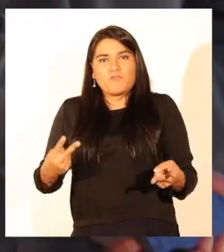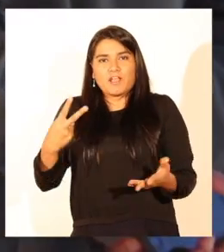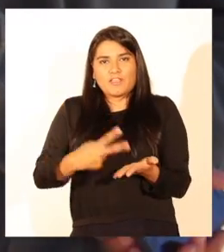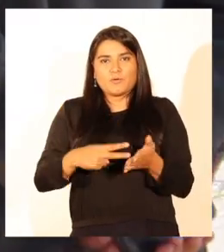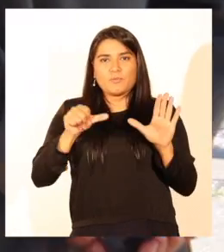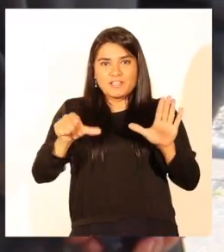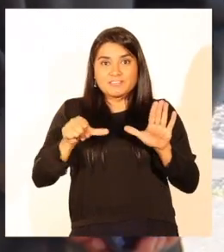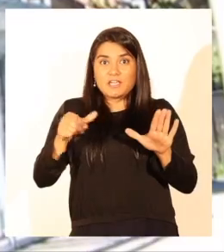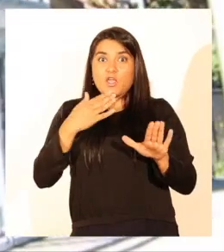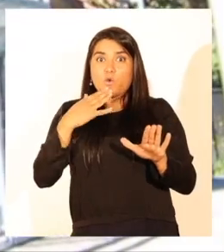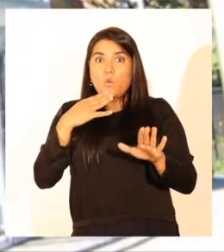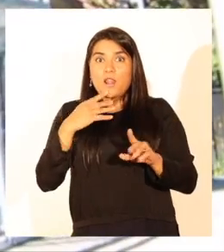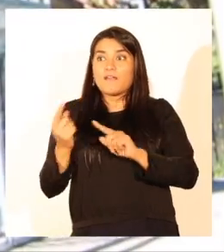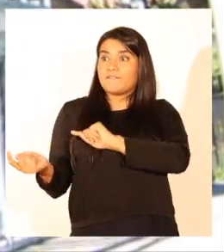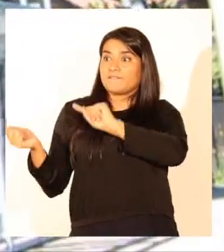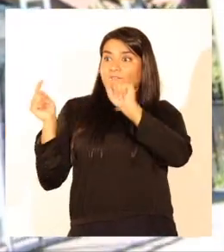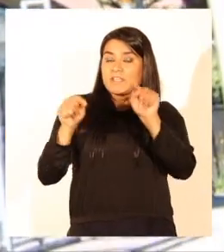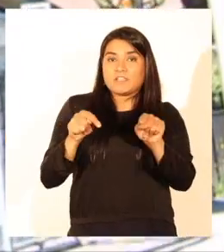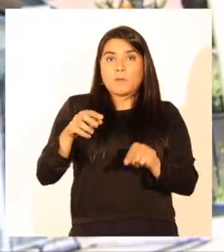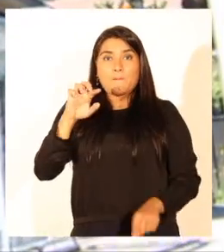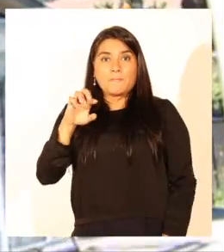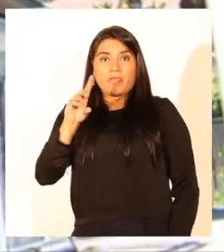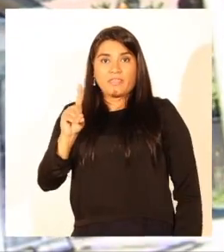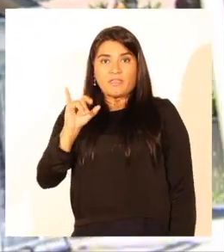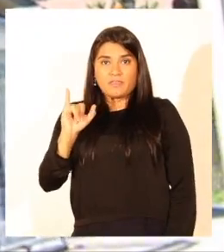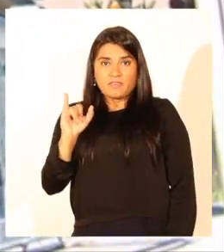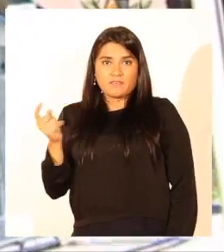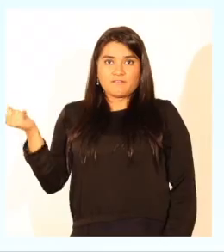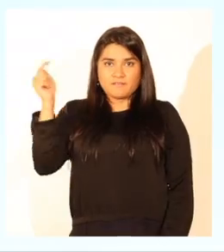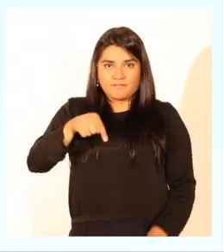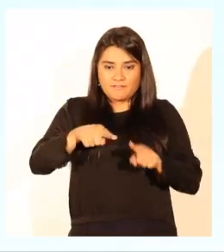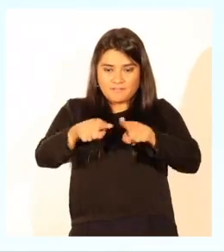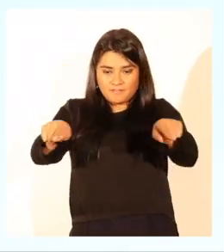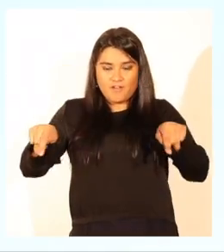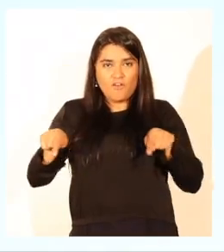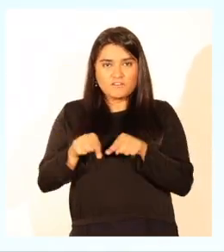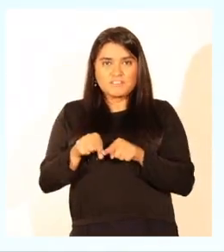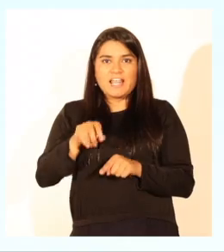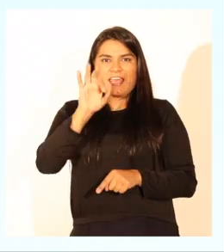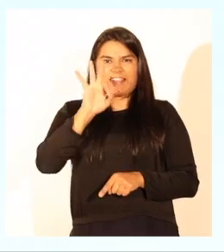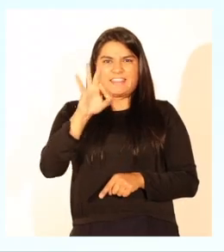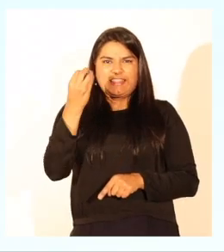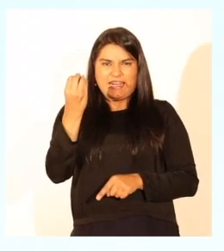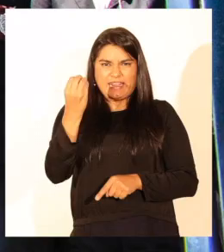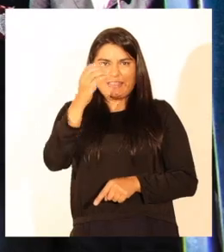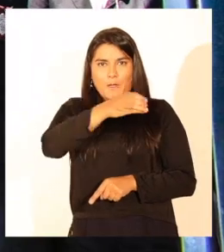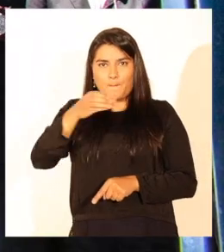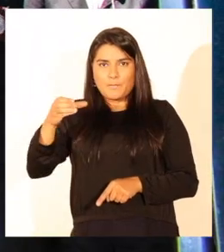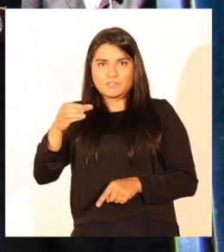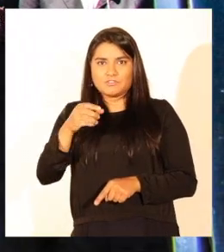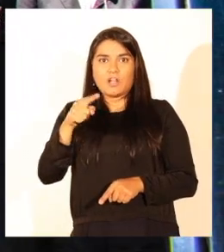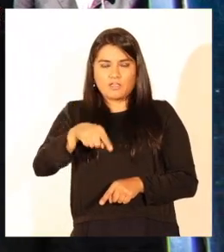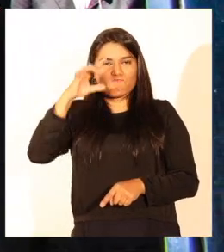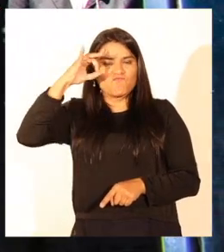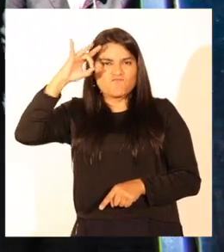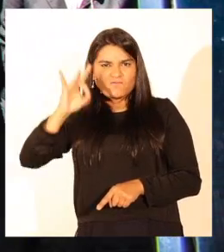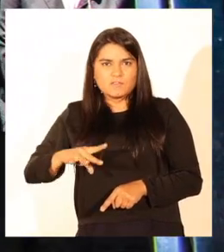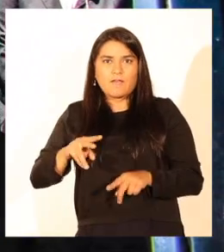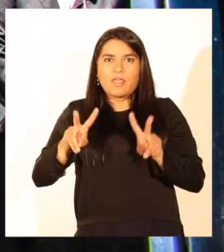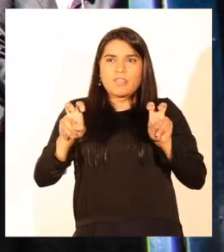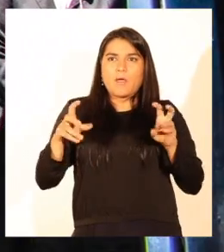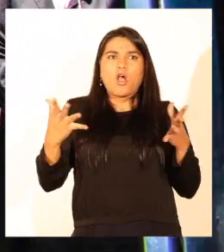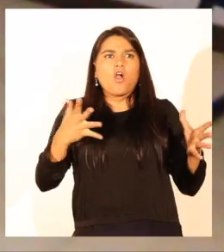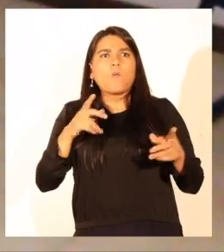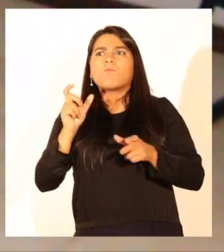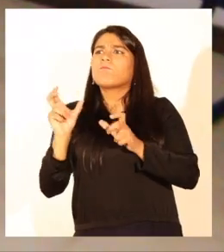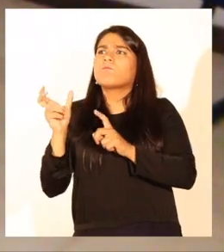2016 fue el arribo de la Policía de Investigaciones a la Comuna, con un equipo de 30 funcionarios facultados para la